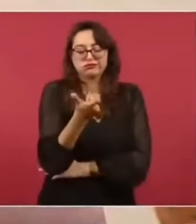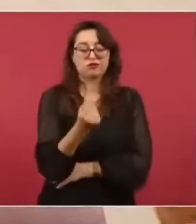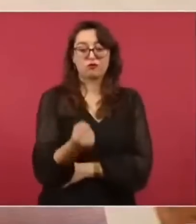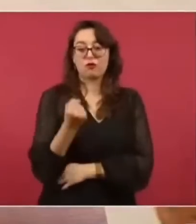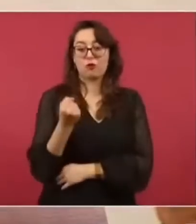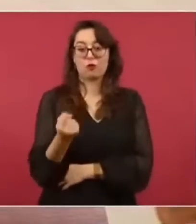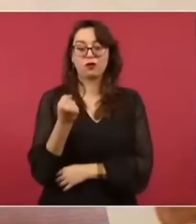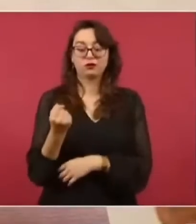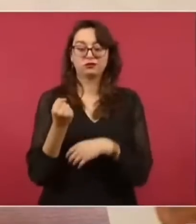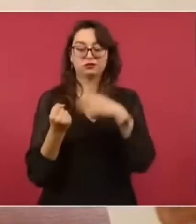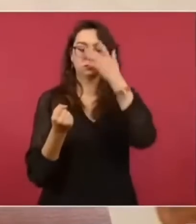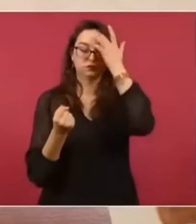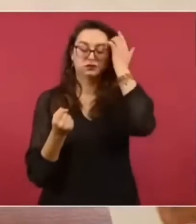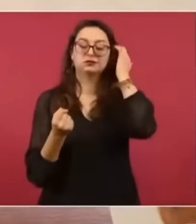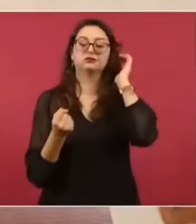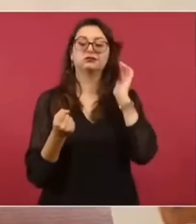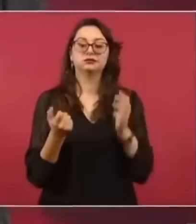Nosotros,